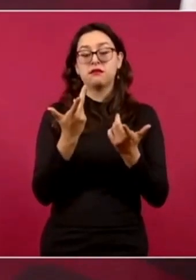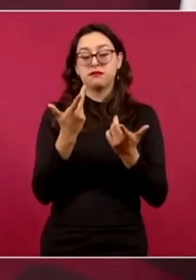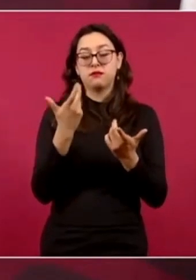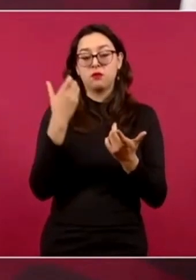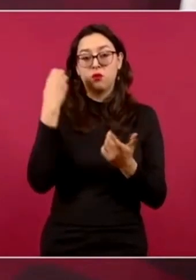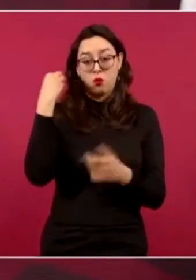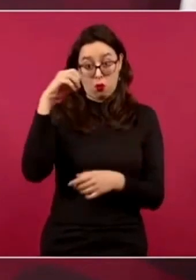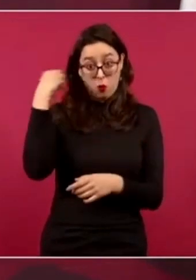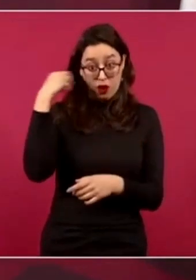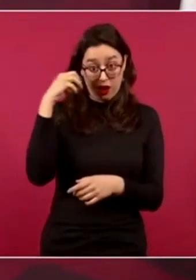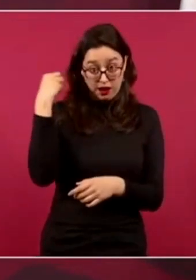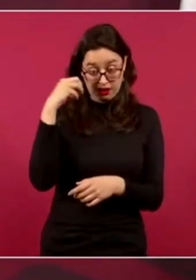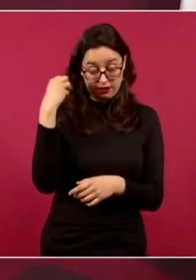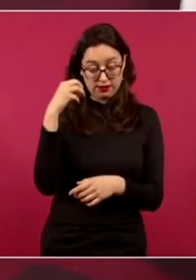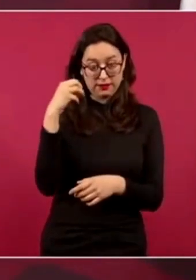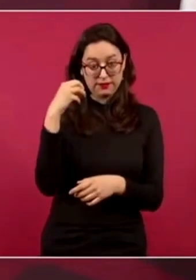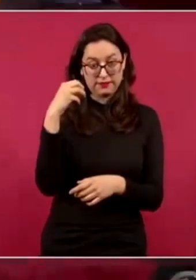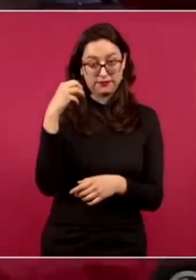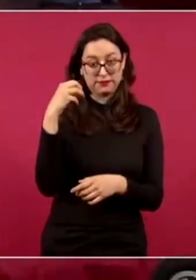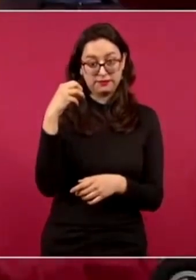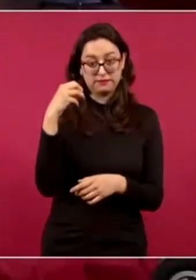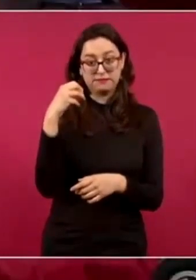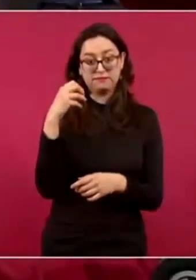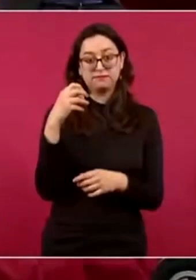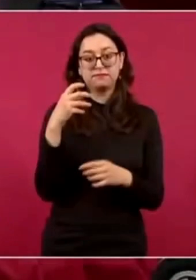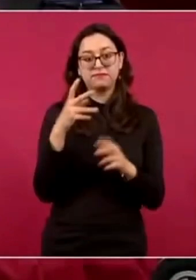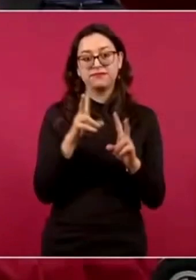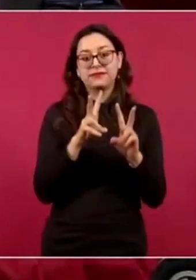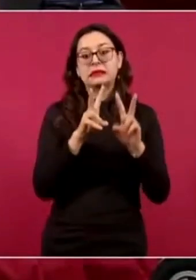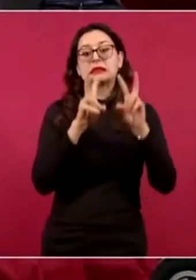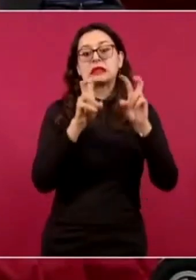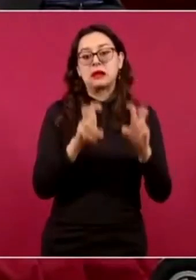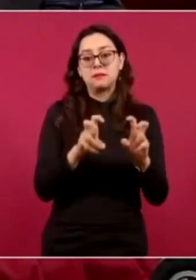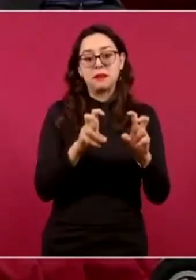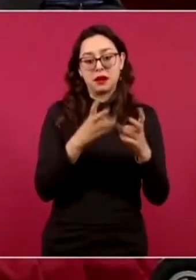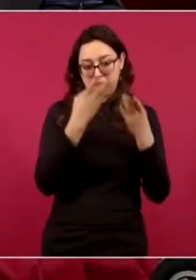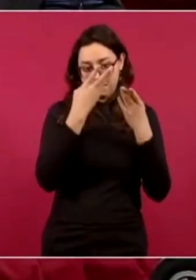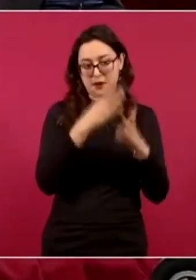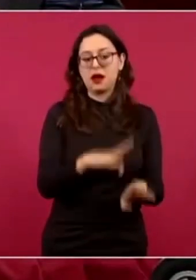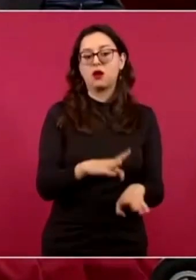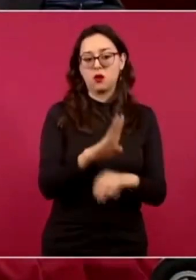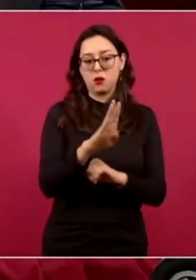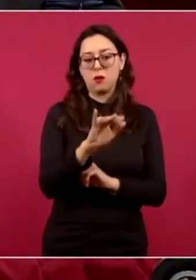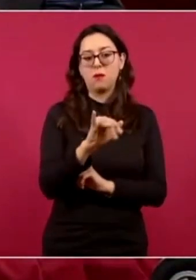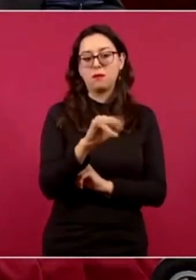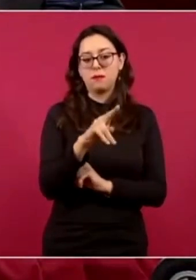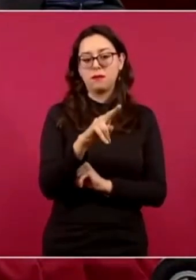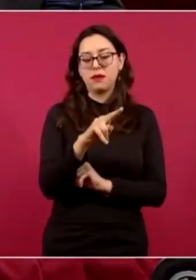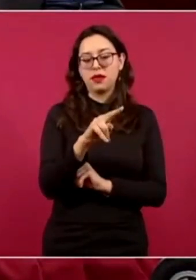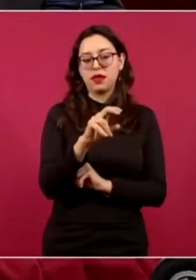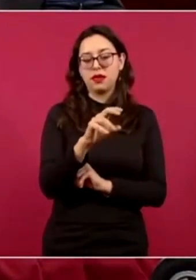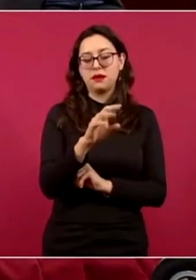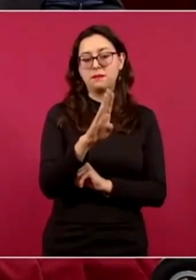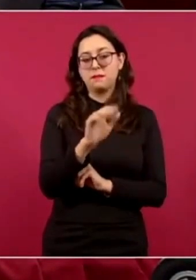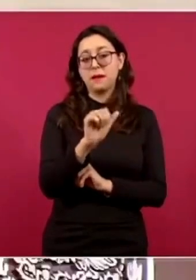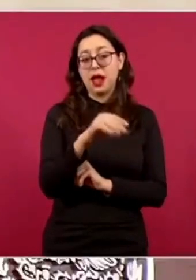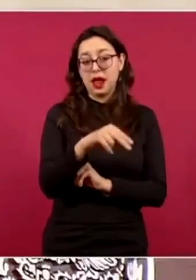lo de el avance de las sucursales del banco del bienestar